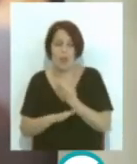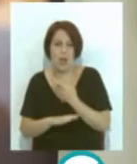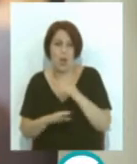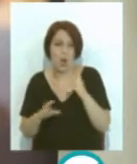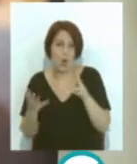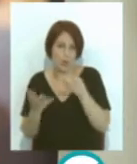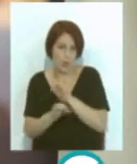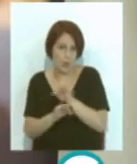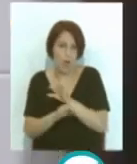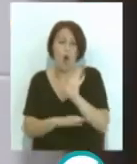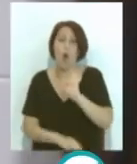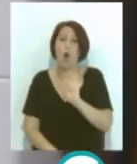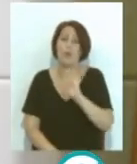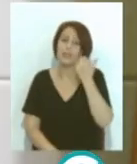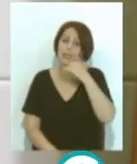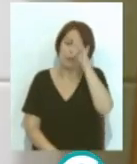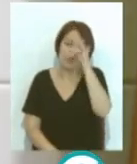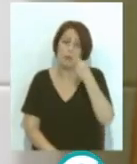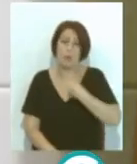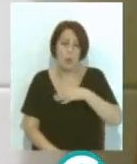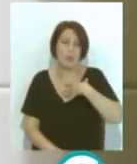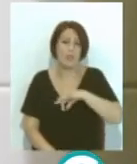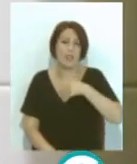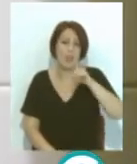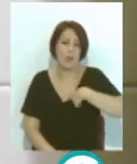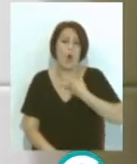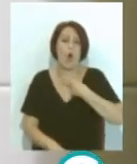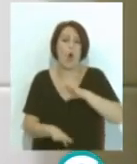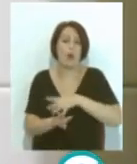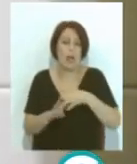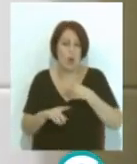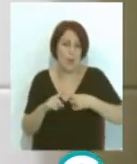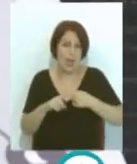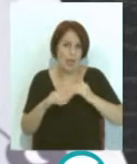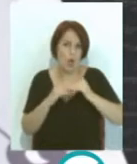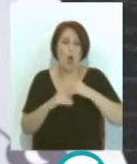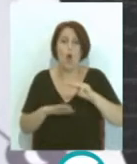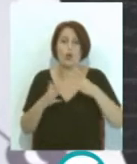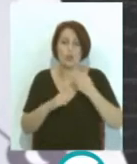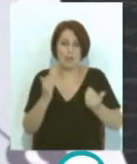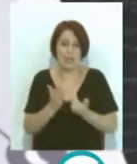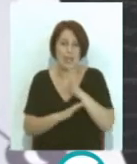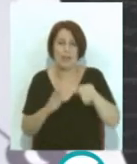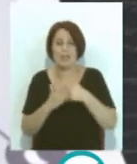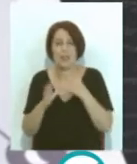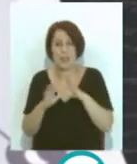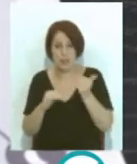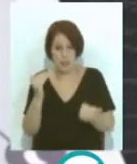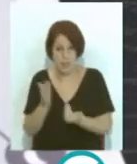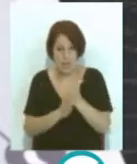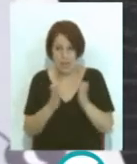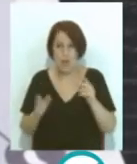la mañana o los fines de semana. Así, entre las posibilidades también está el horario intermedio, que va de 8 de la mañana a 10 de la mañana,